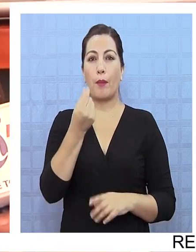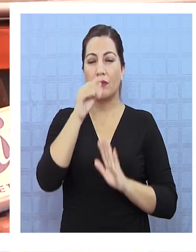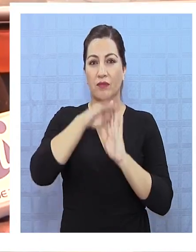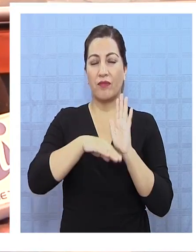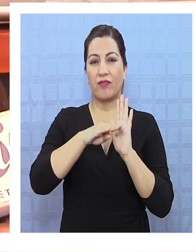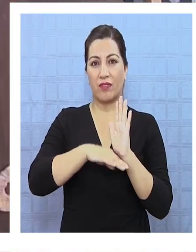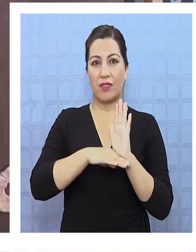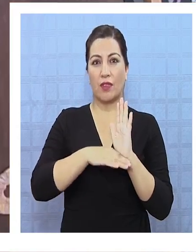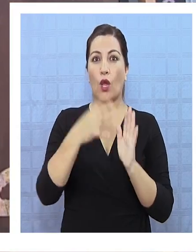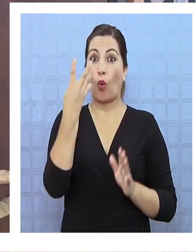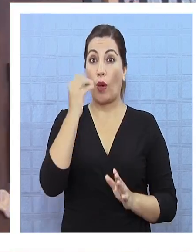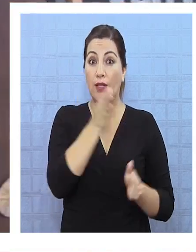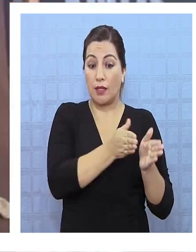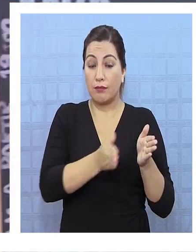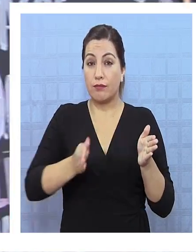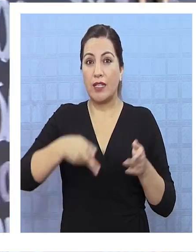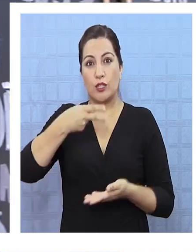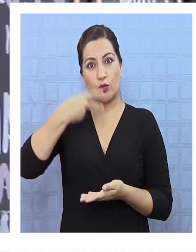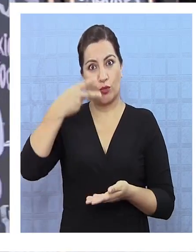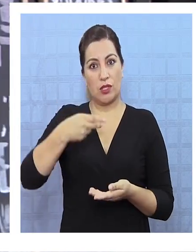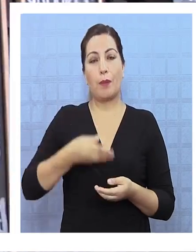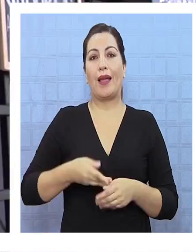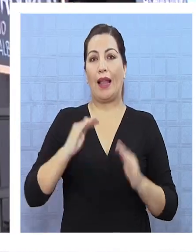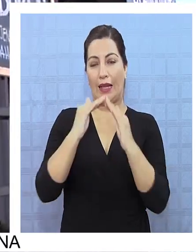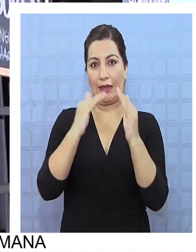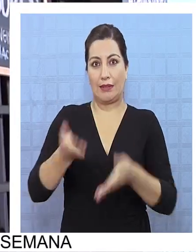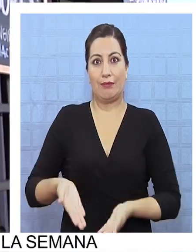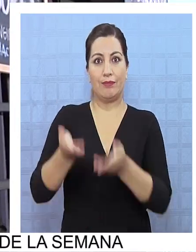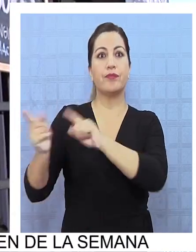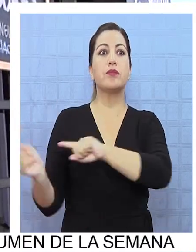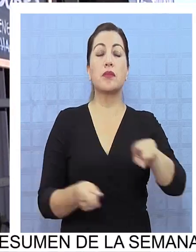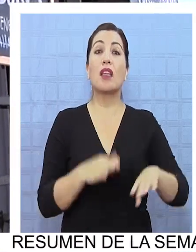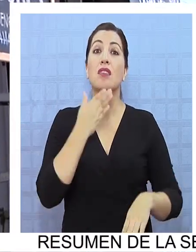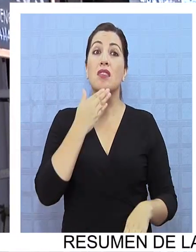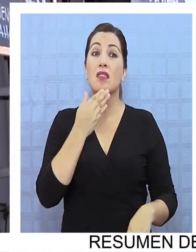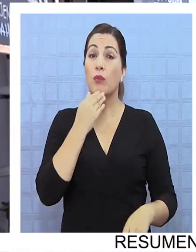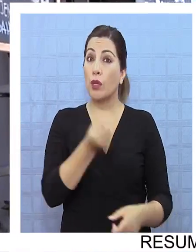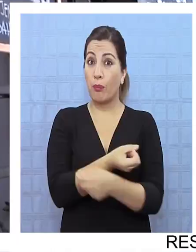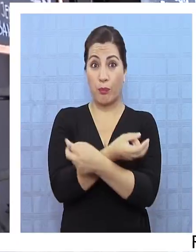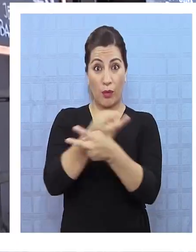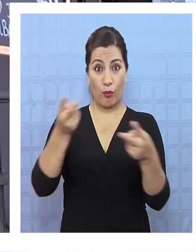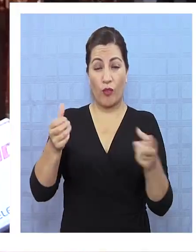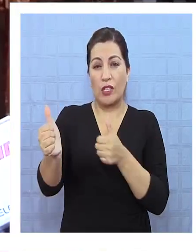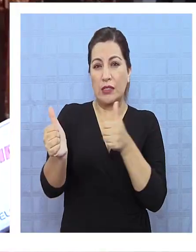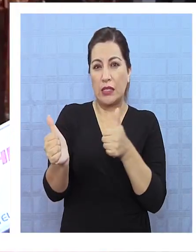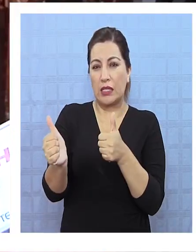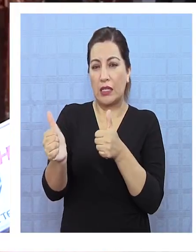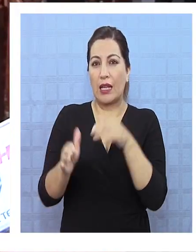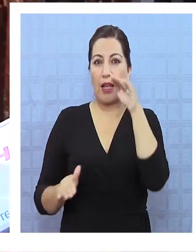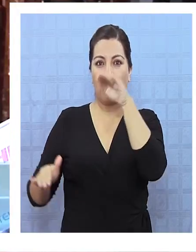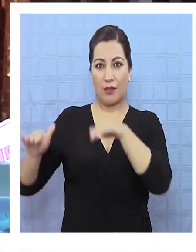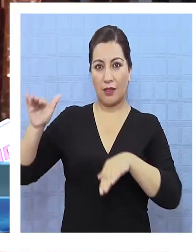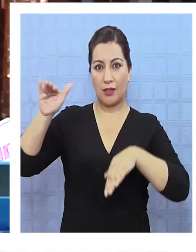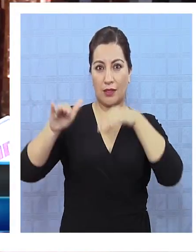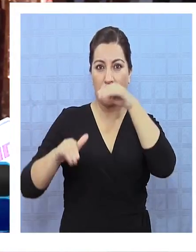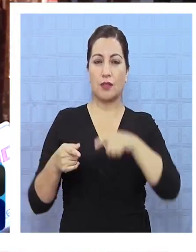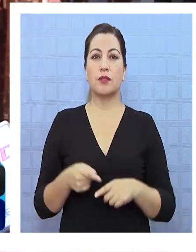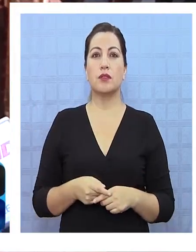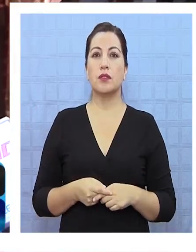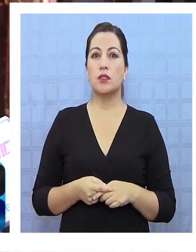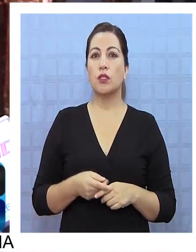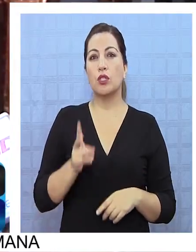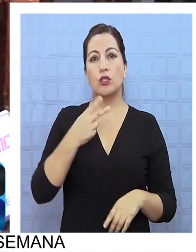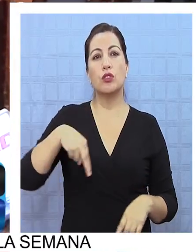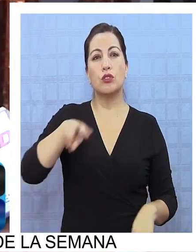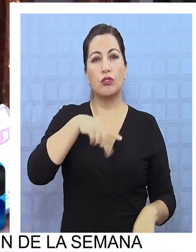trae 40 cortes. Jugos y otras ofertas tradicionales para todo público cerca de la playa. Muy cerca de la playa nosotros